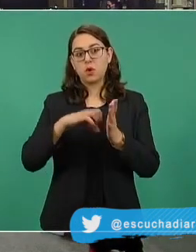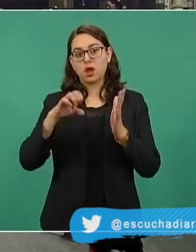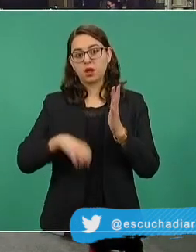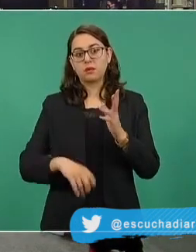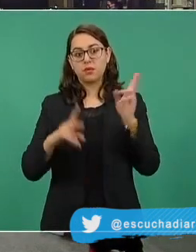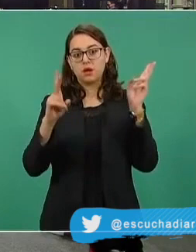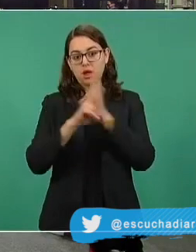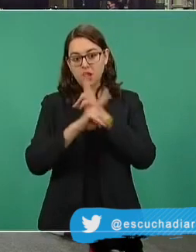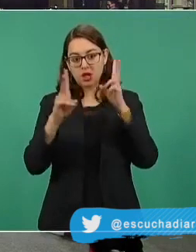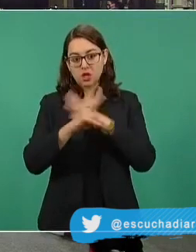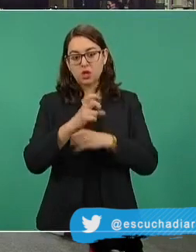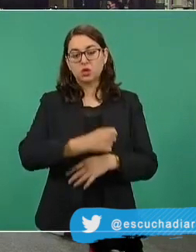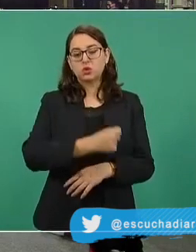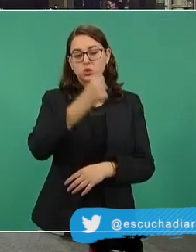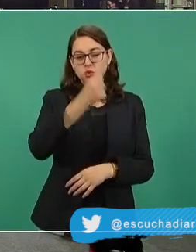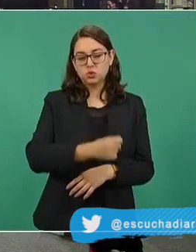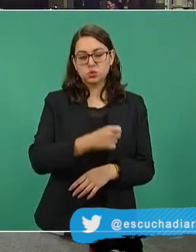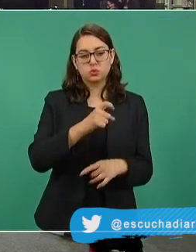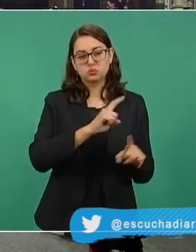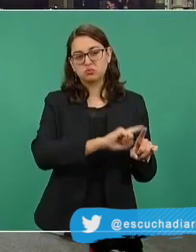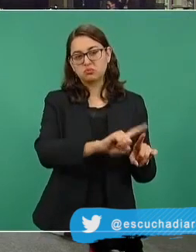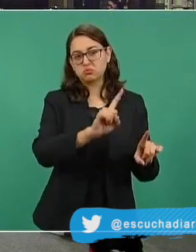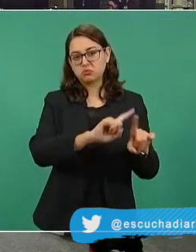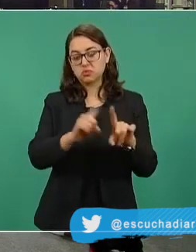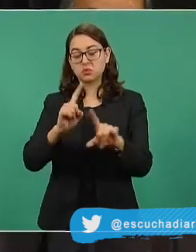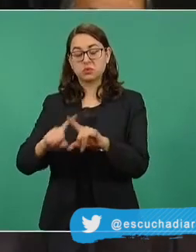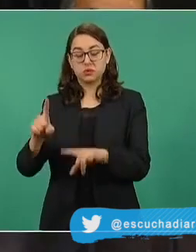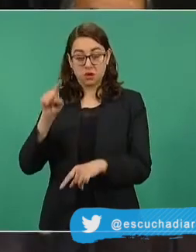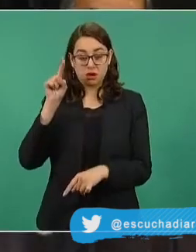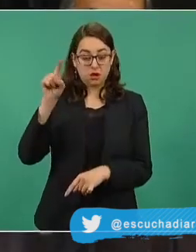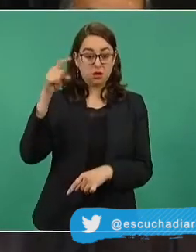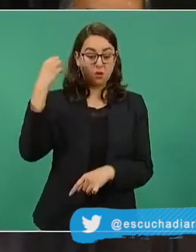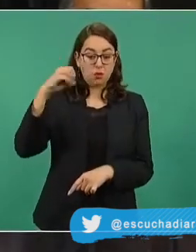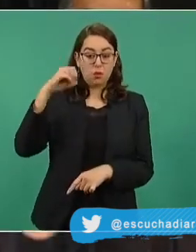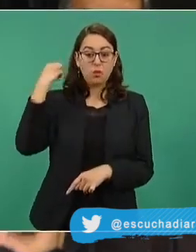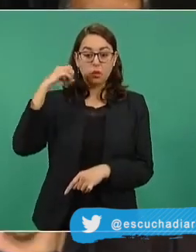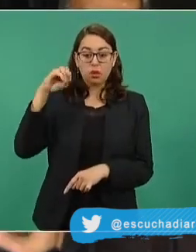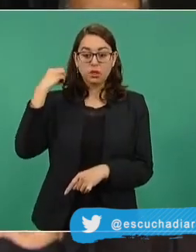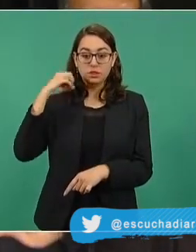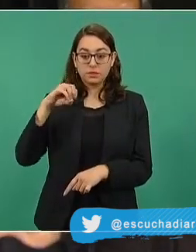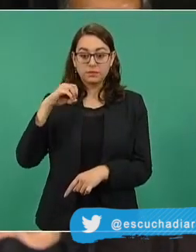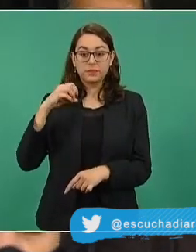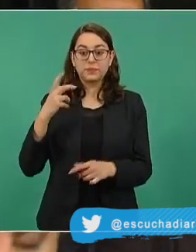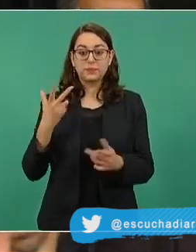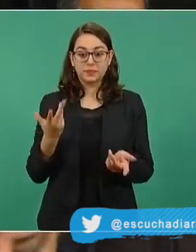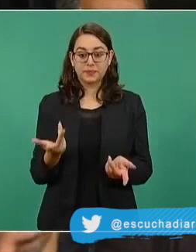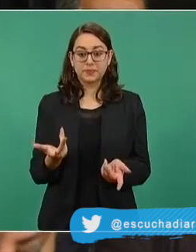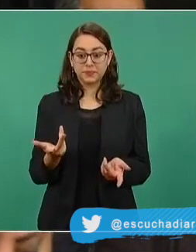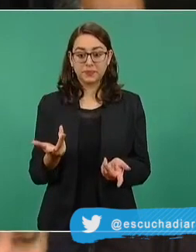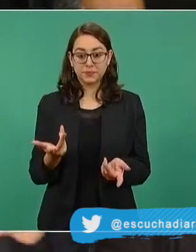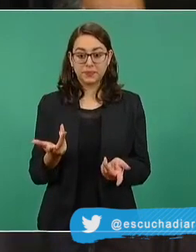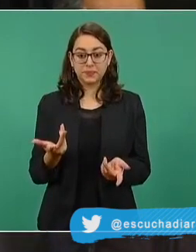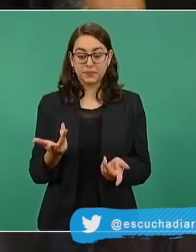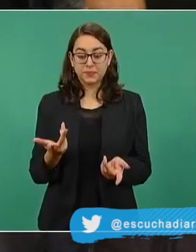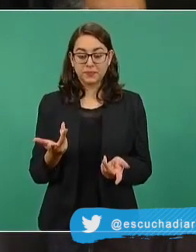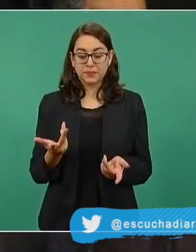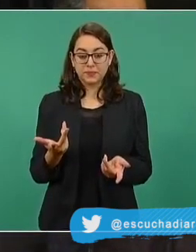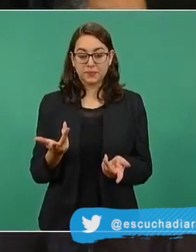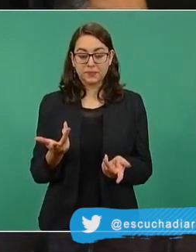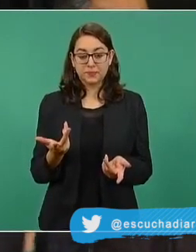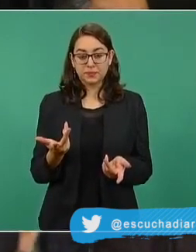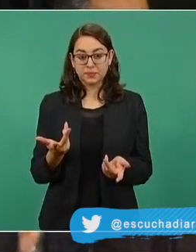por lo que agradece a las corporaciones el cumplimiento de sus obligaciones fiscales. Recuerda que antes este tipo de operaciones eran